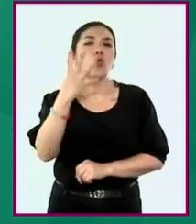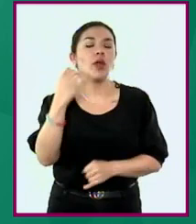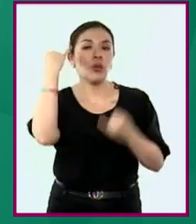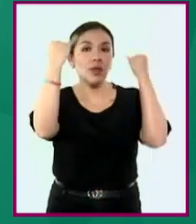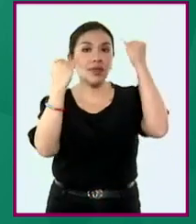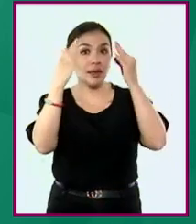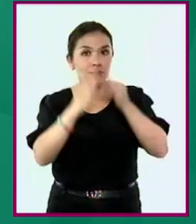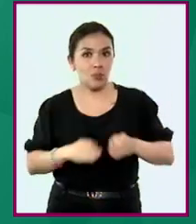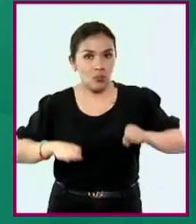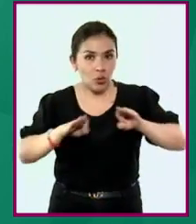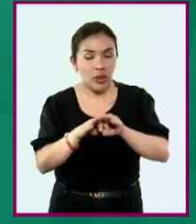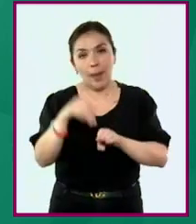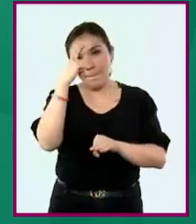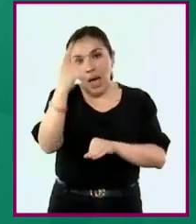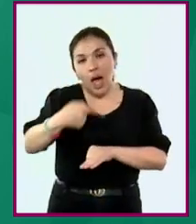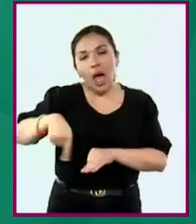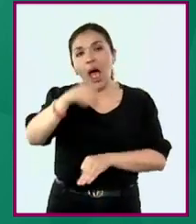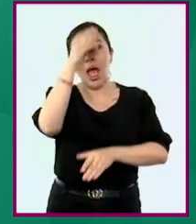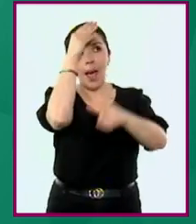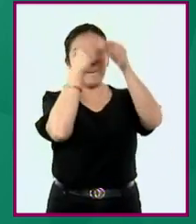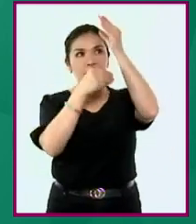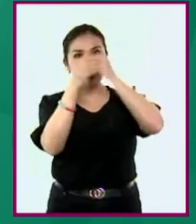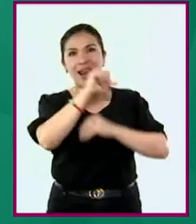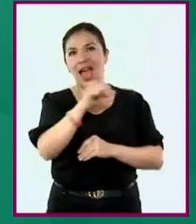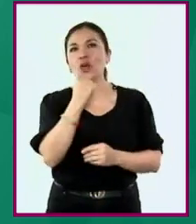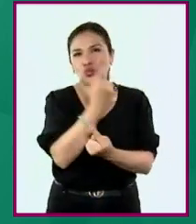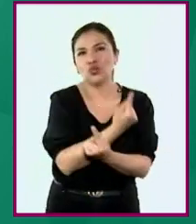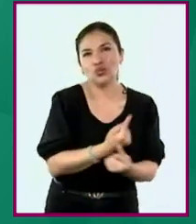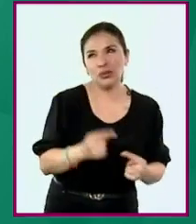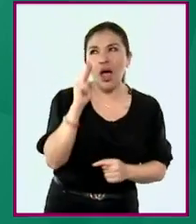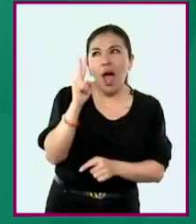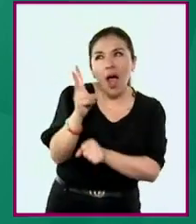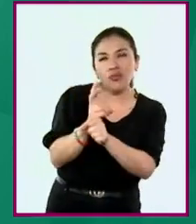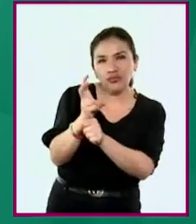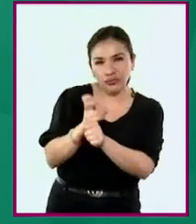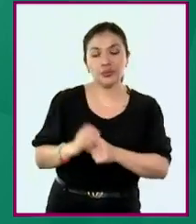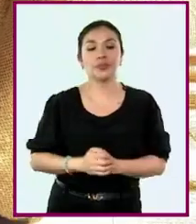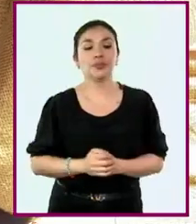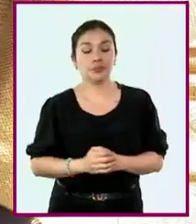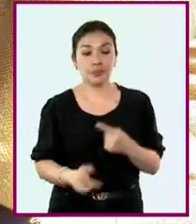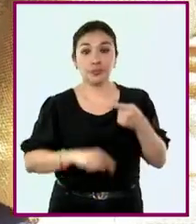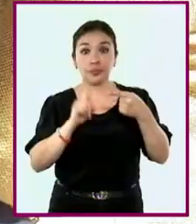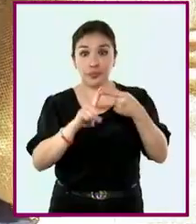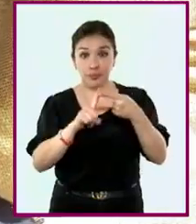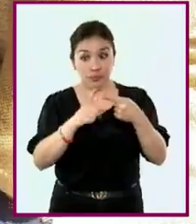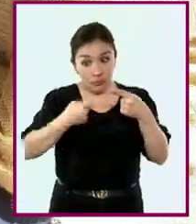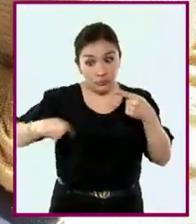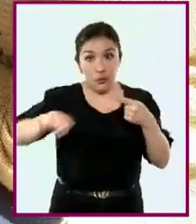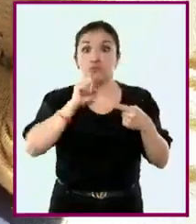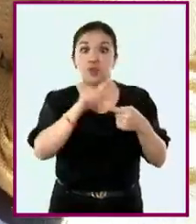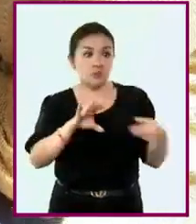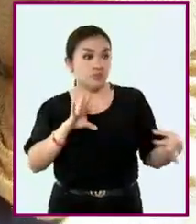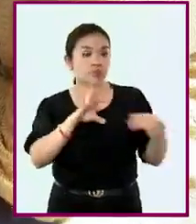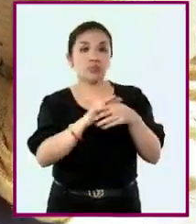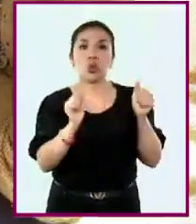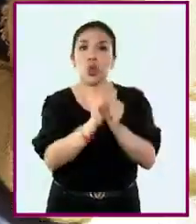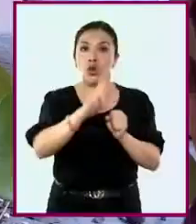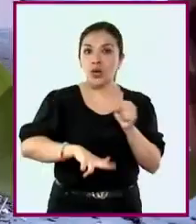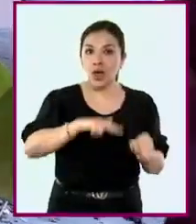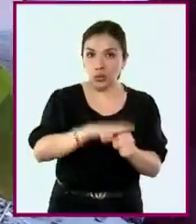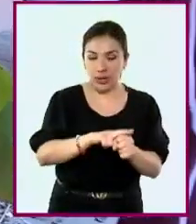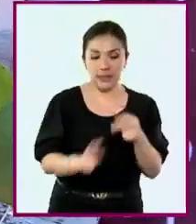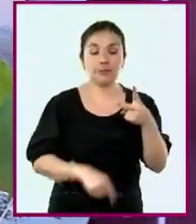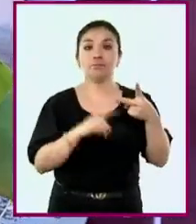cuatro ideas esenciales para el aprendizaje de las niñas y los niños. Somos parte de la naturaleza,